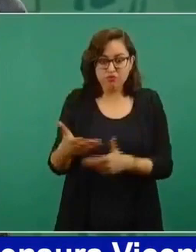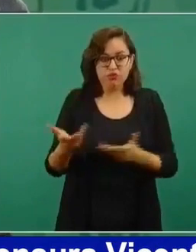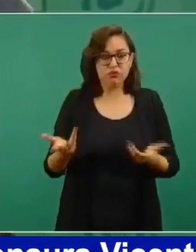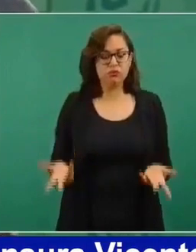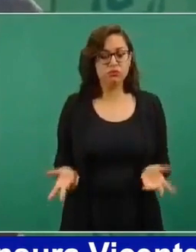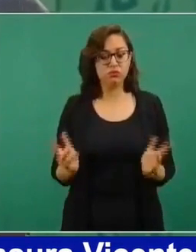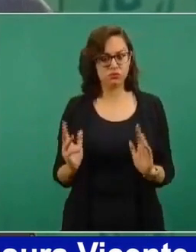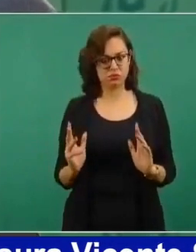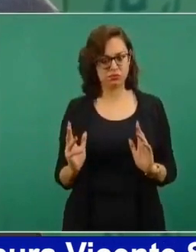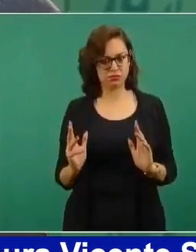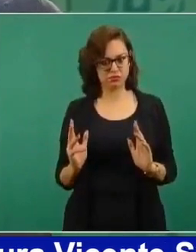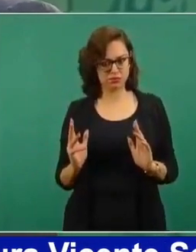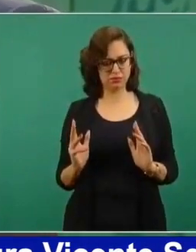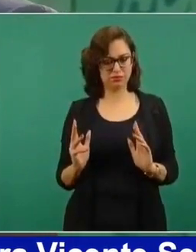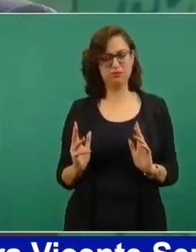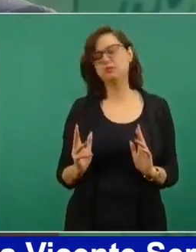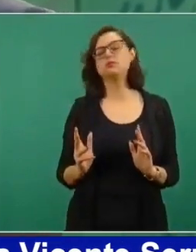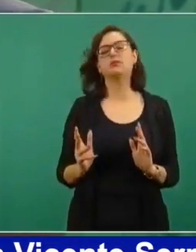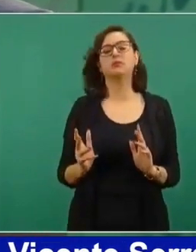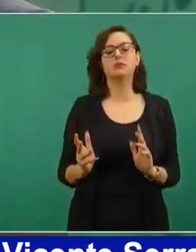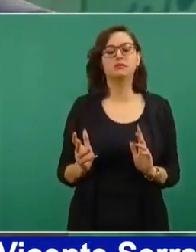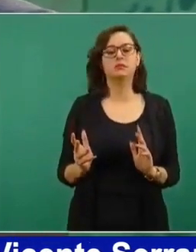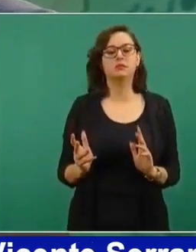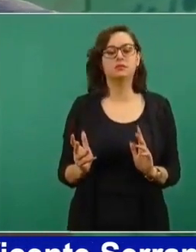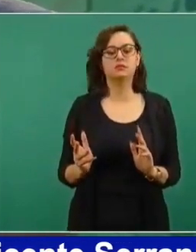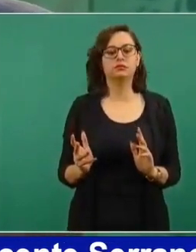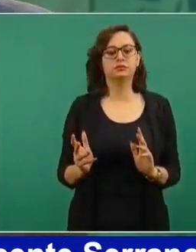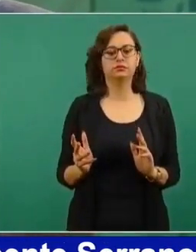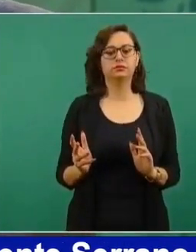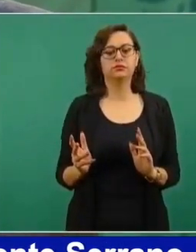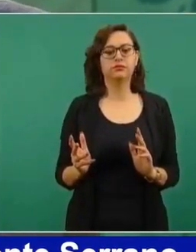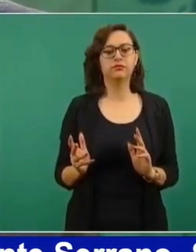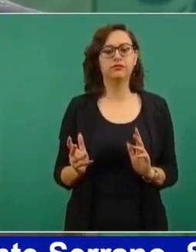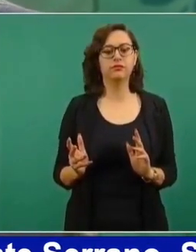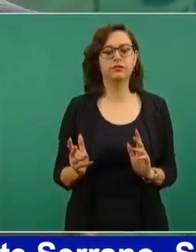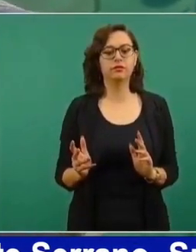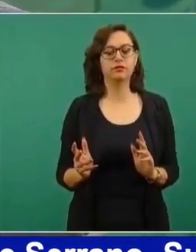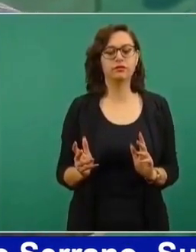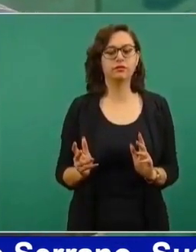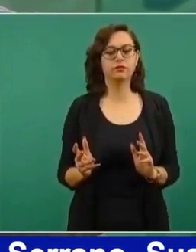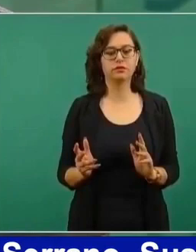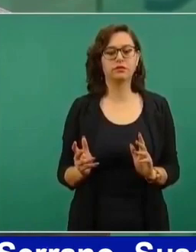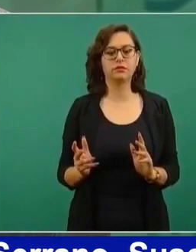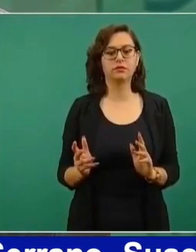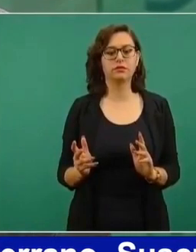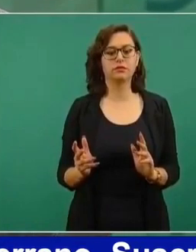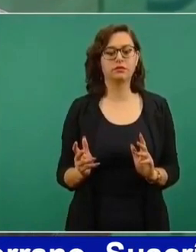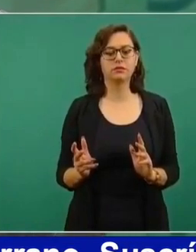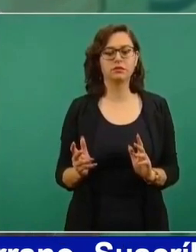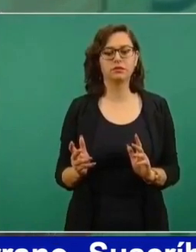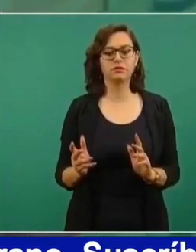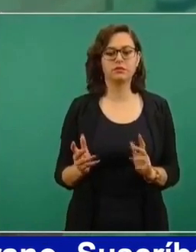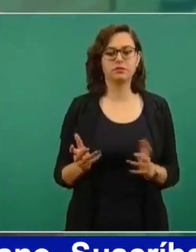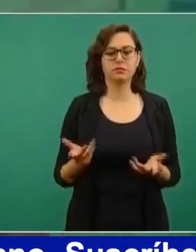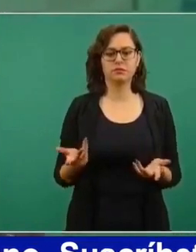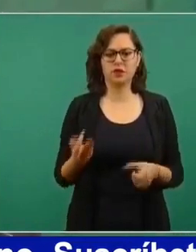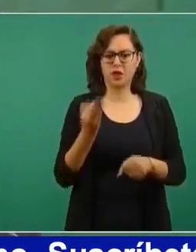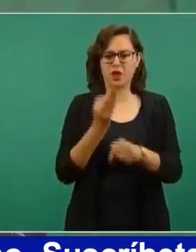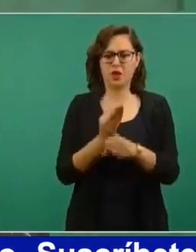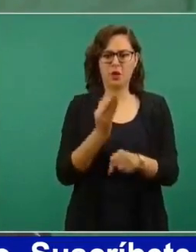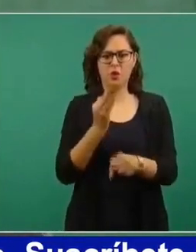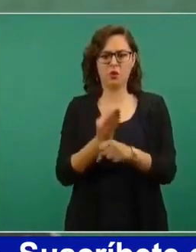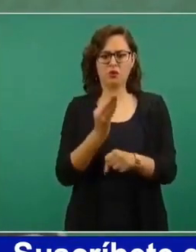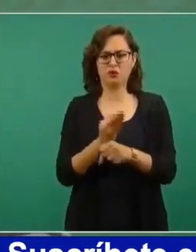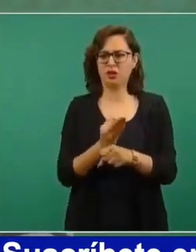no viviéramos en tiempos